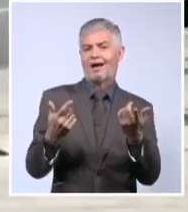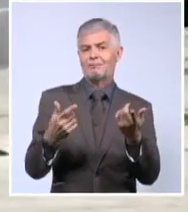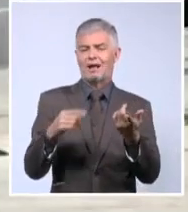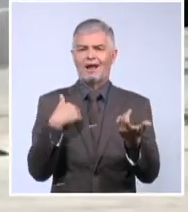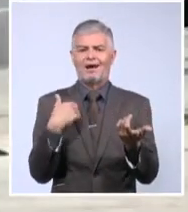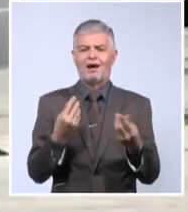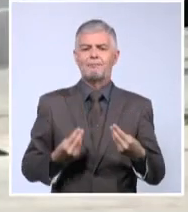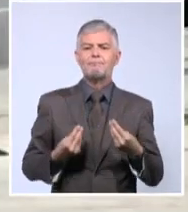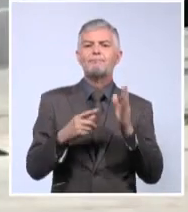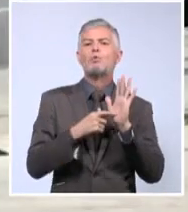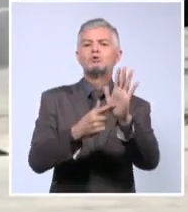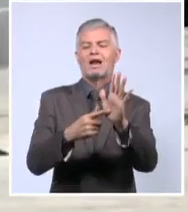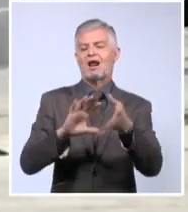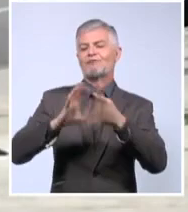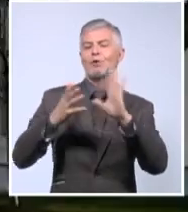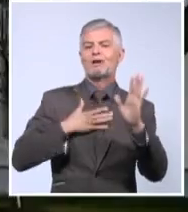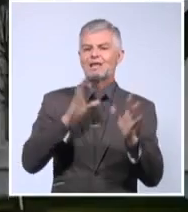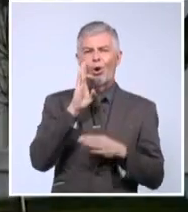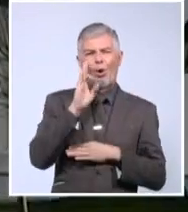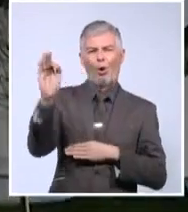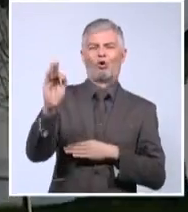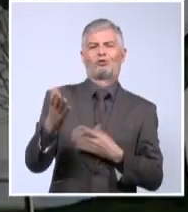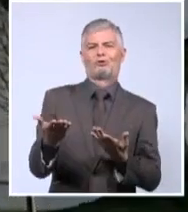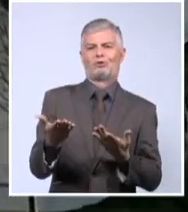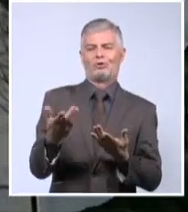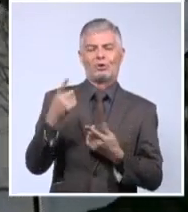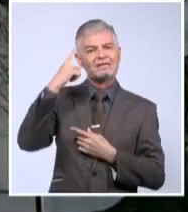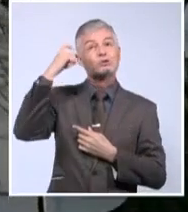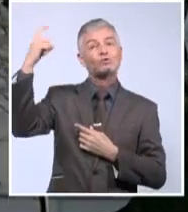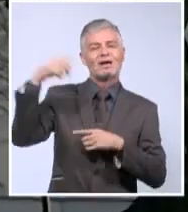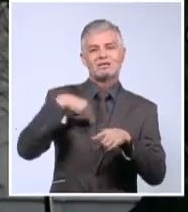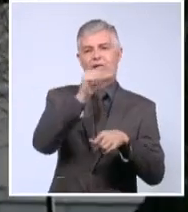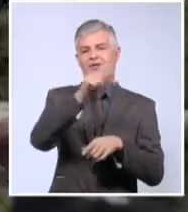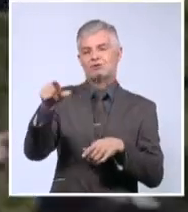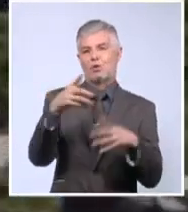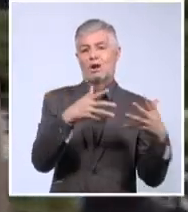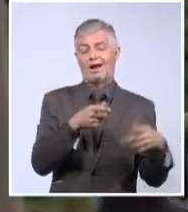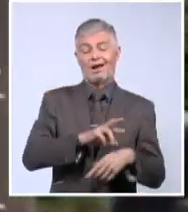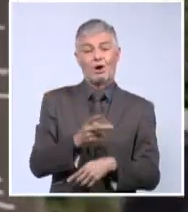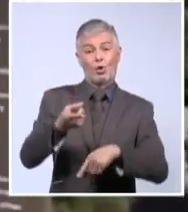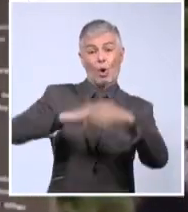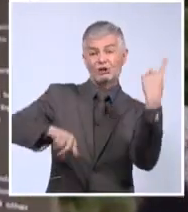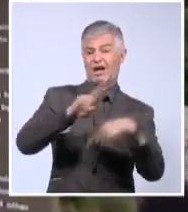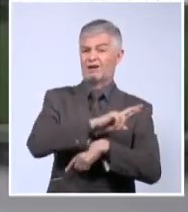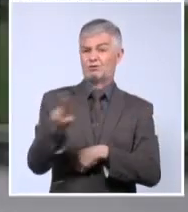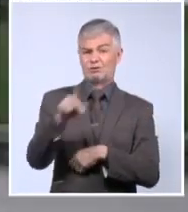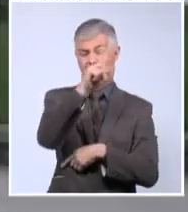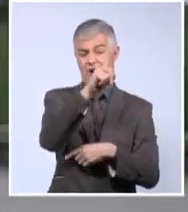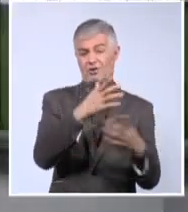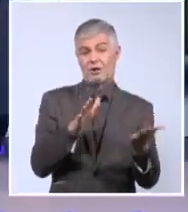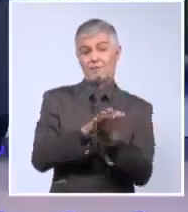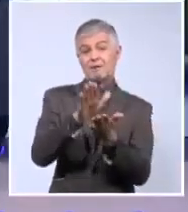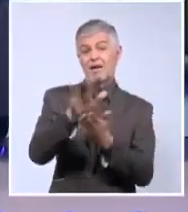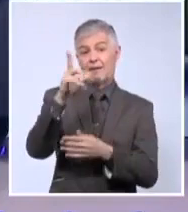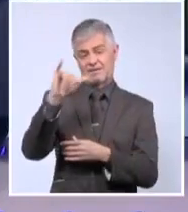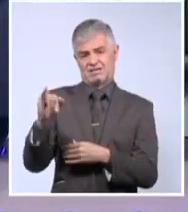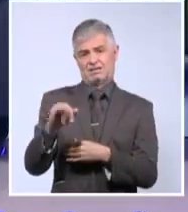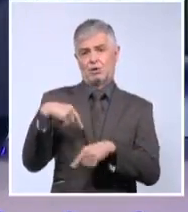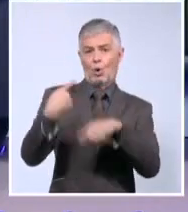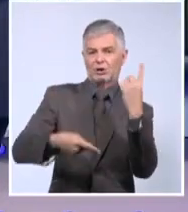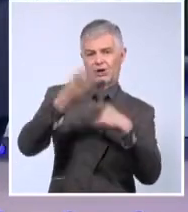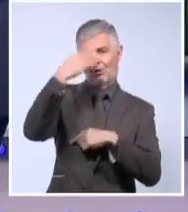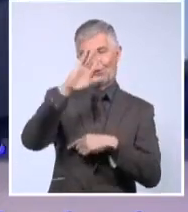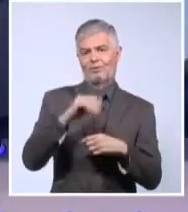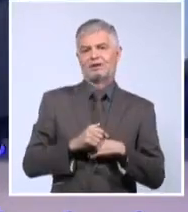con la que sueña la contrarrevolución de Miami desde los orígenes de la Revolución Cubana. Jennifer Subizarreta